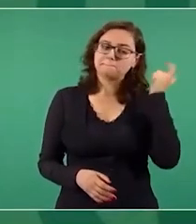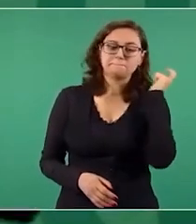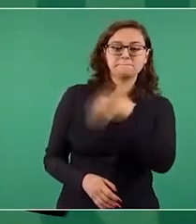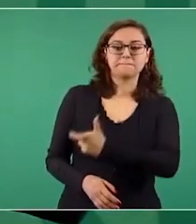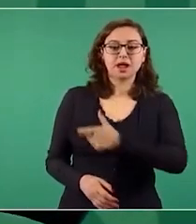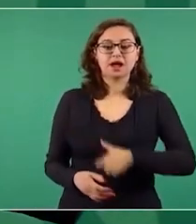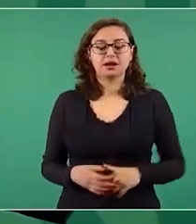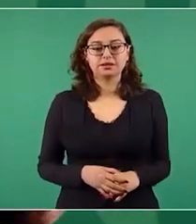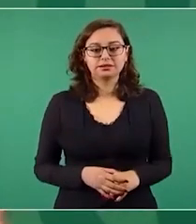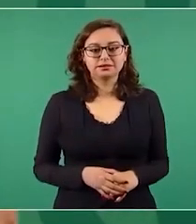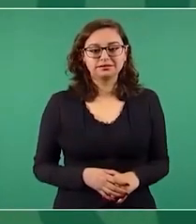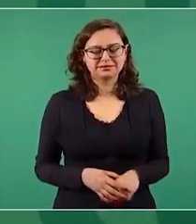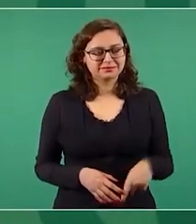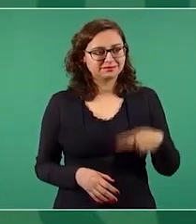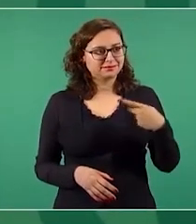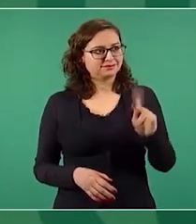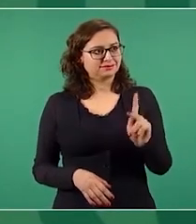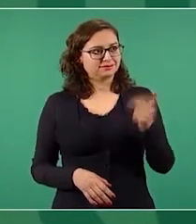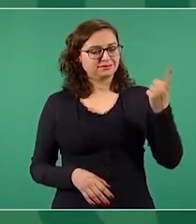cuántas becas